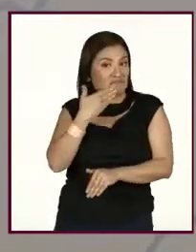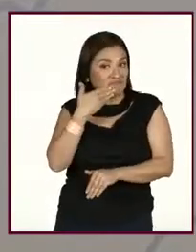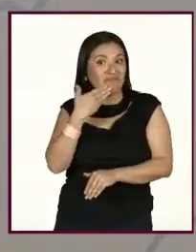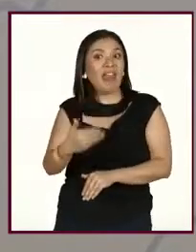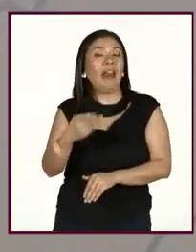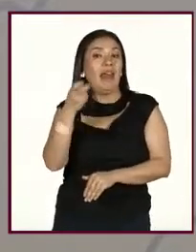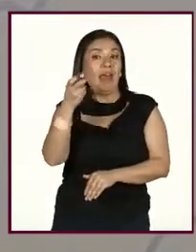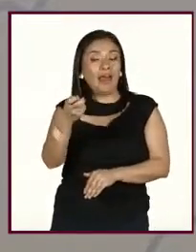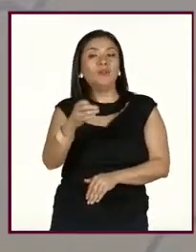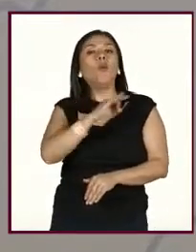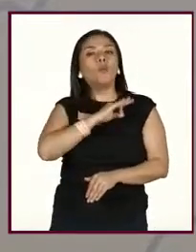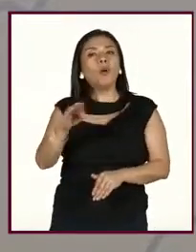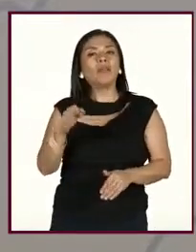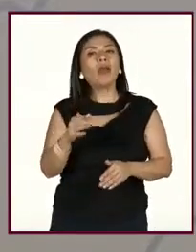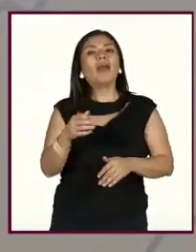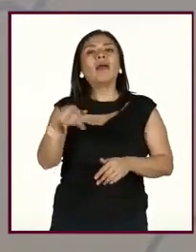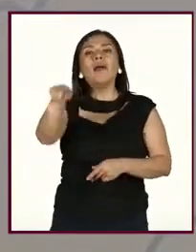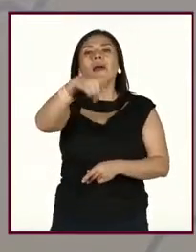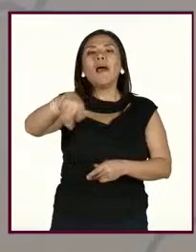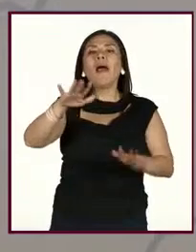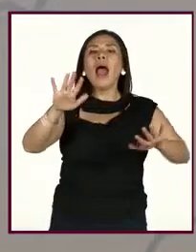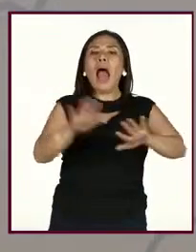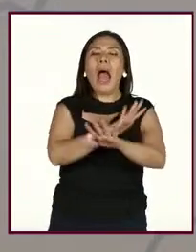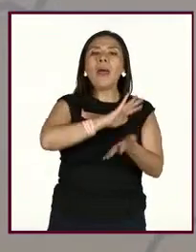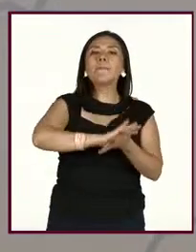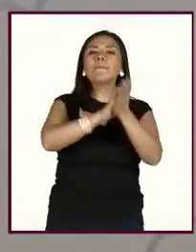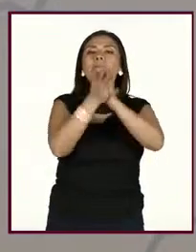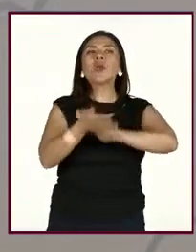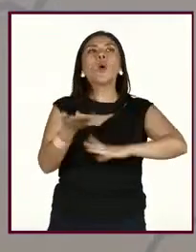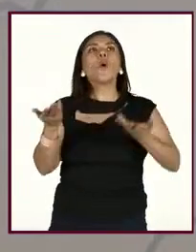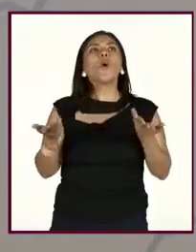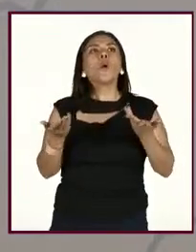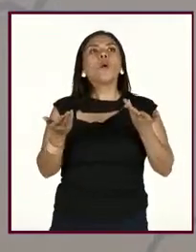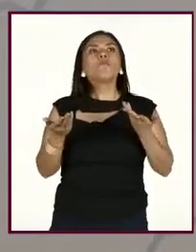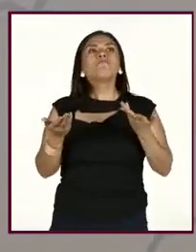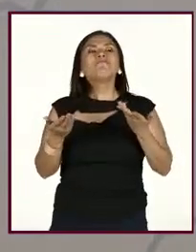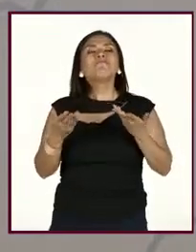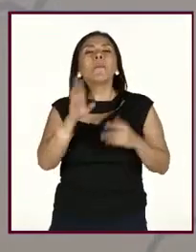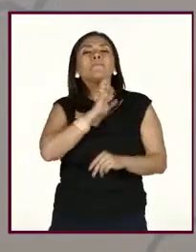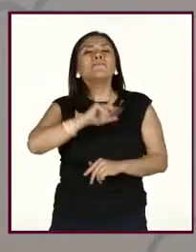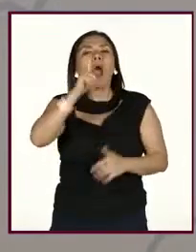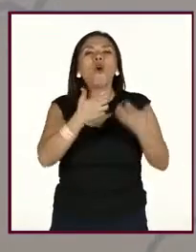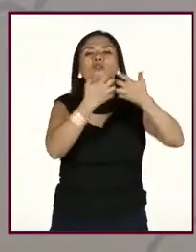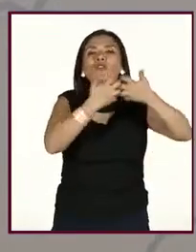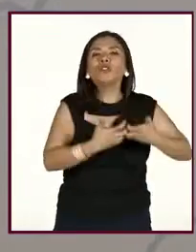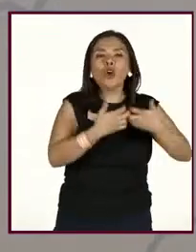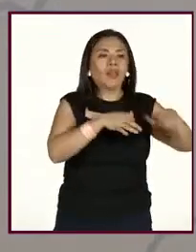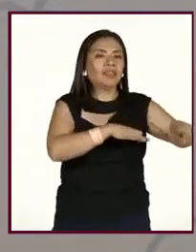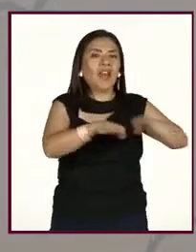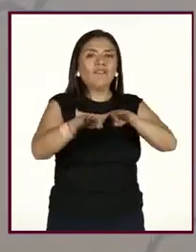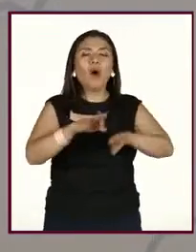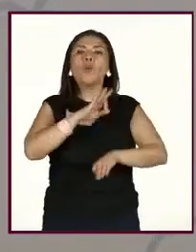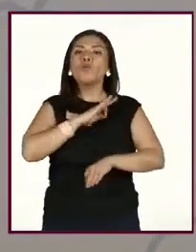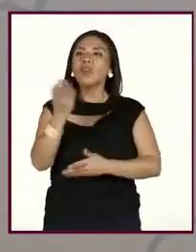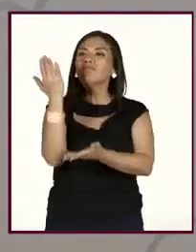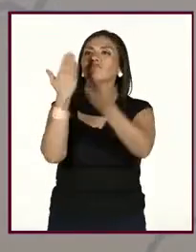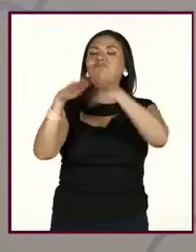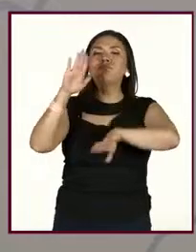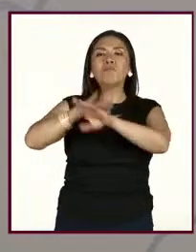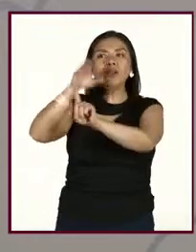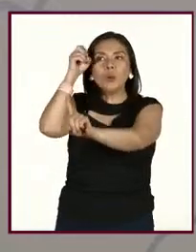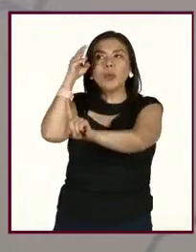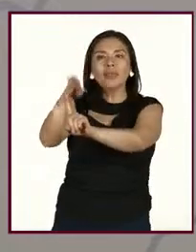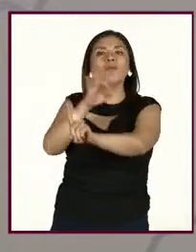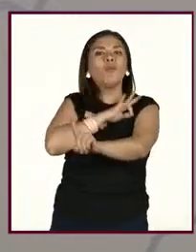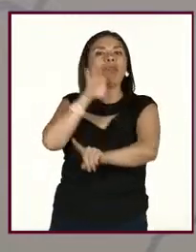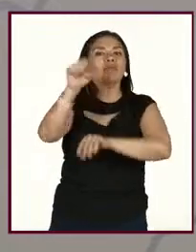como de esta forma, pues también nos volvemos más, este, pues más funcionales y logramos nuestros objetivos que